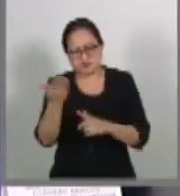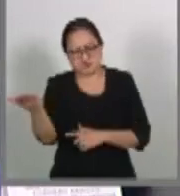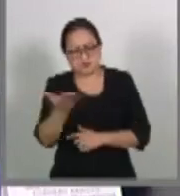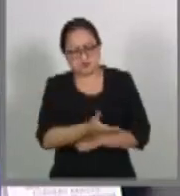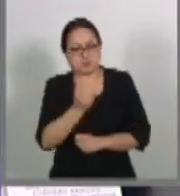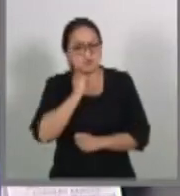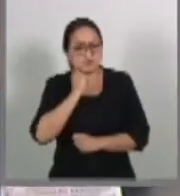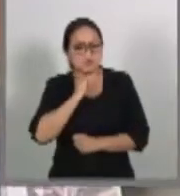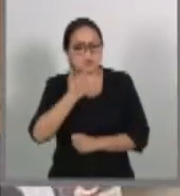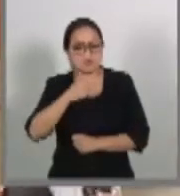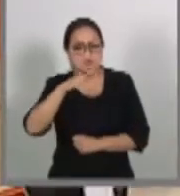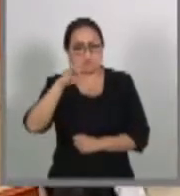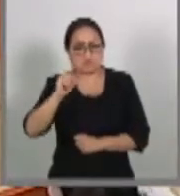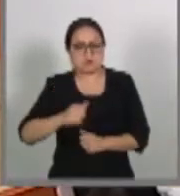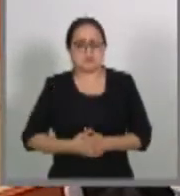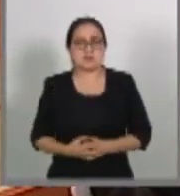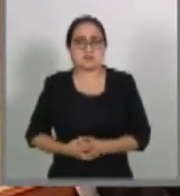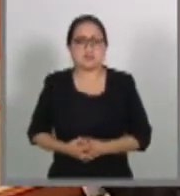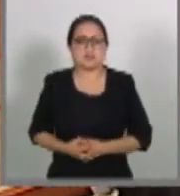Gracias,